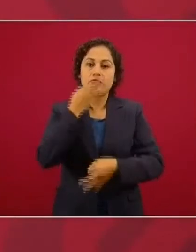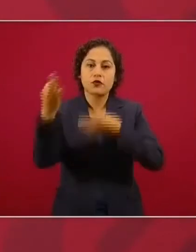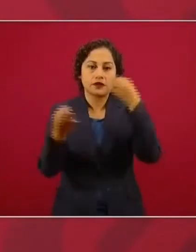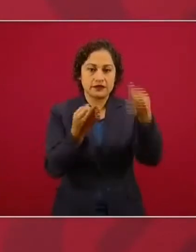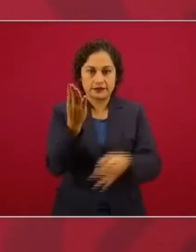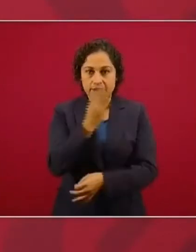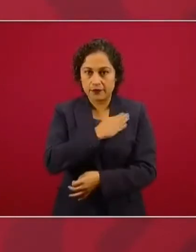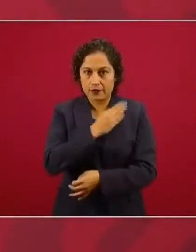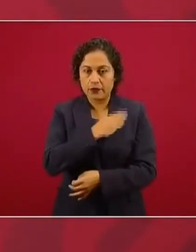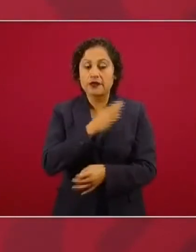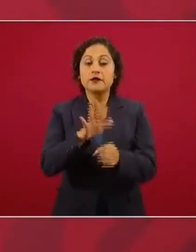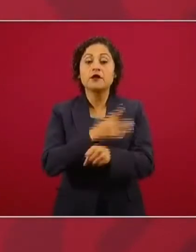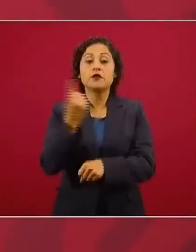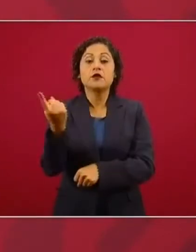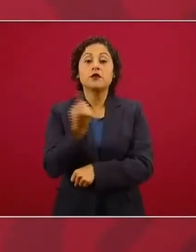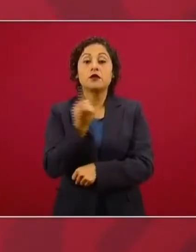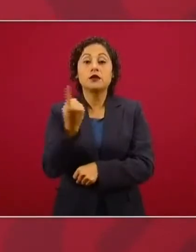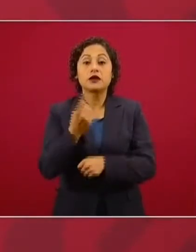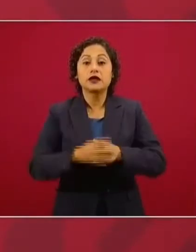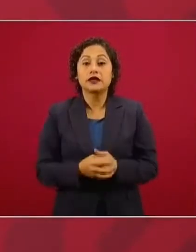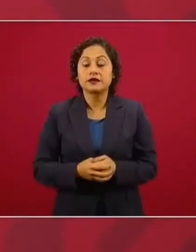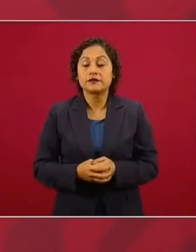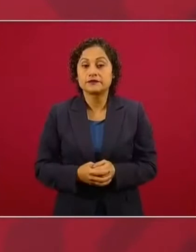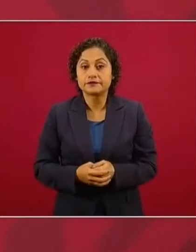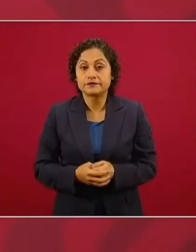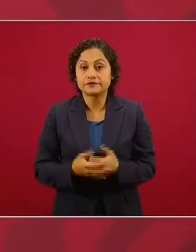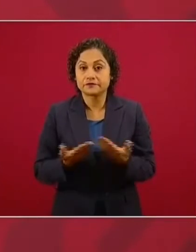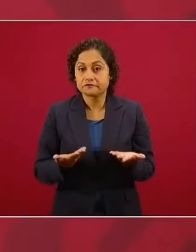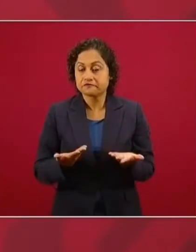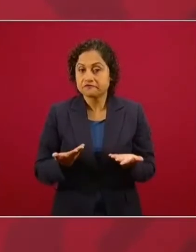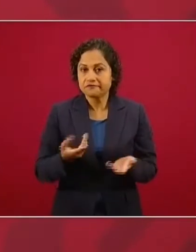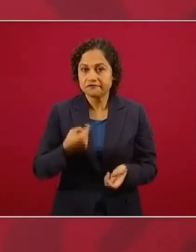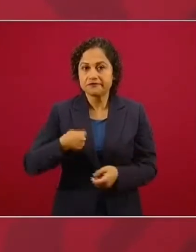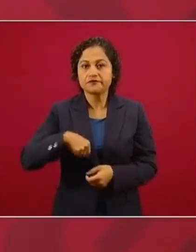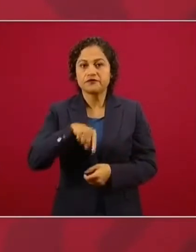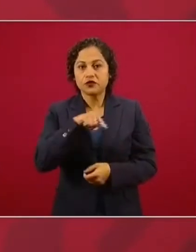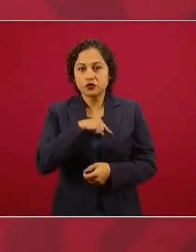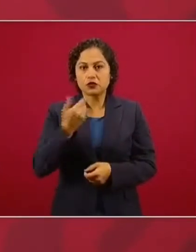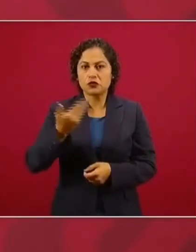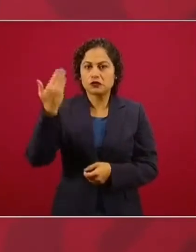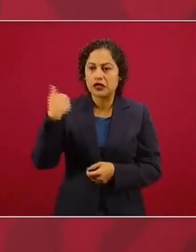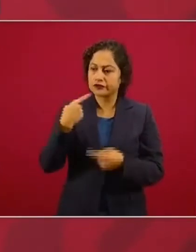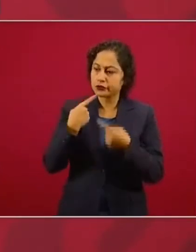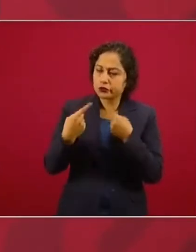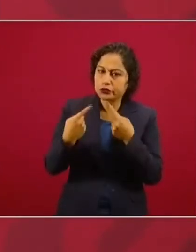buscando una negociación